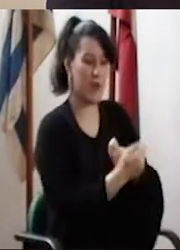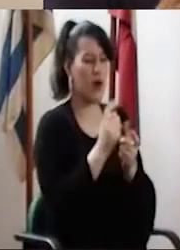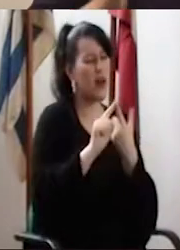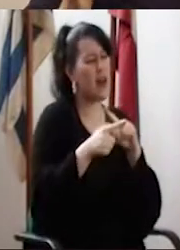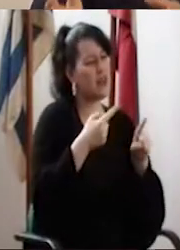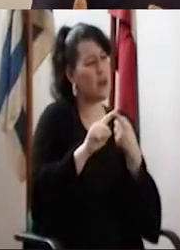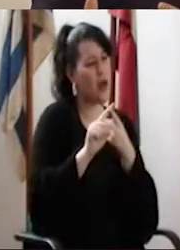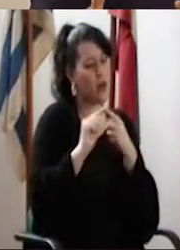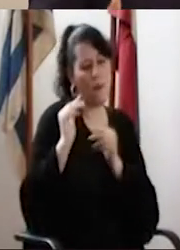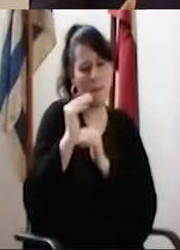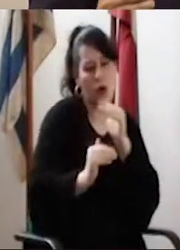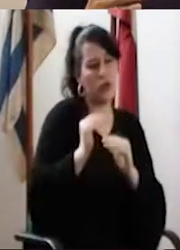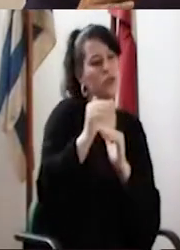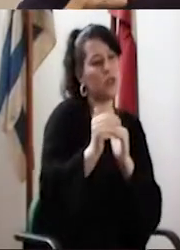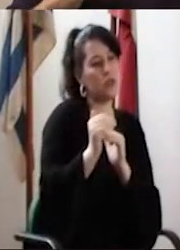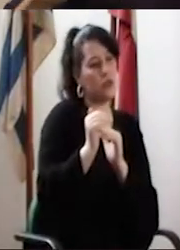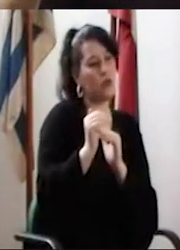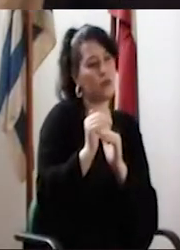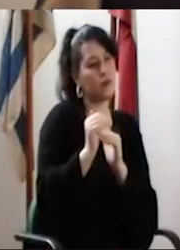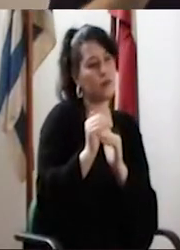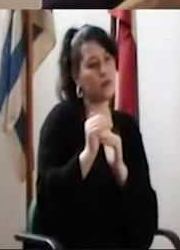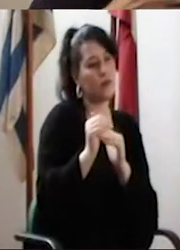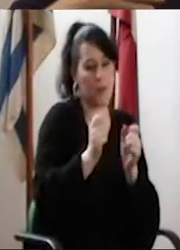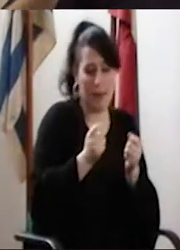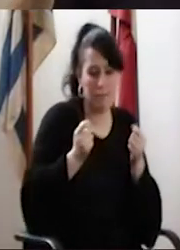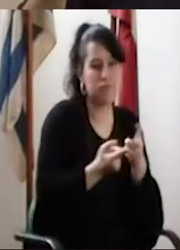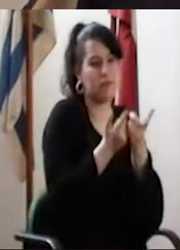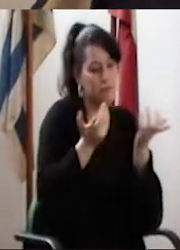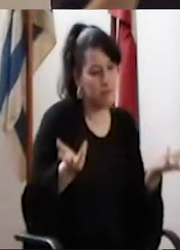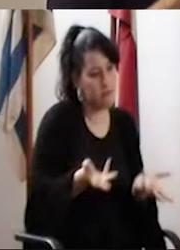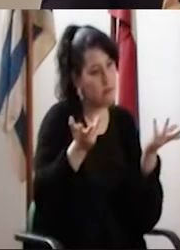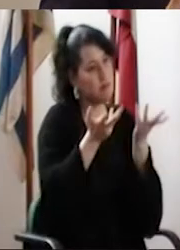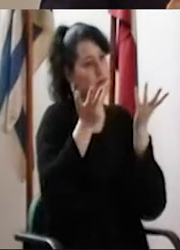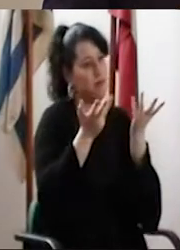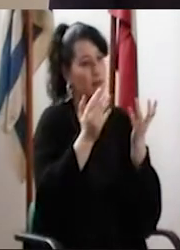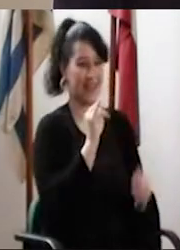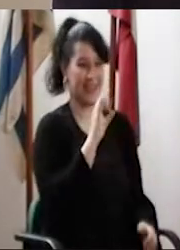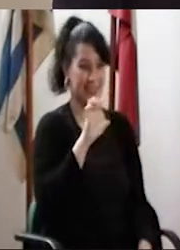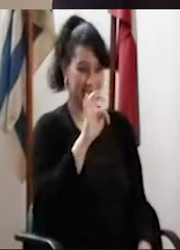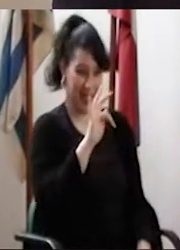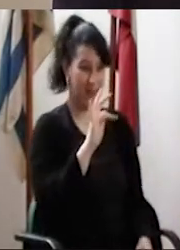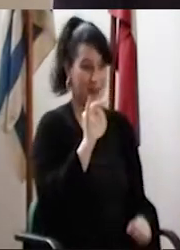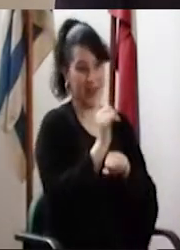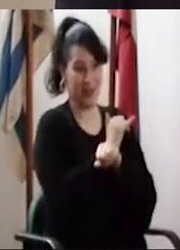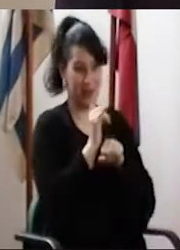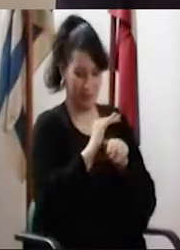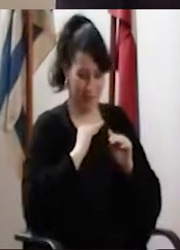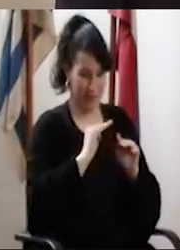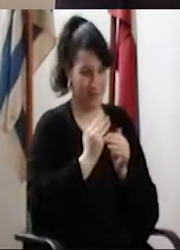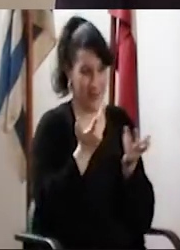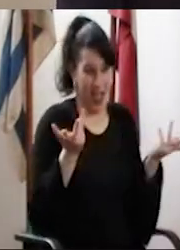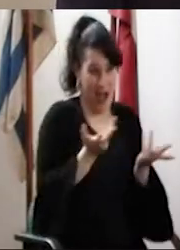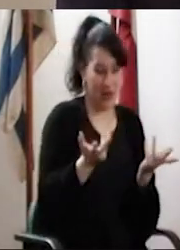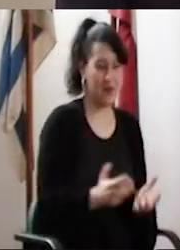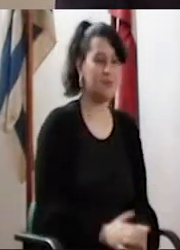transición vinculado con el proceso de desarrollo, de potenciamiento del ICER que está llevando